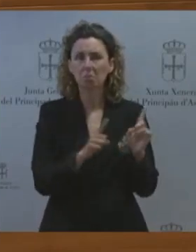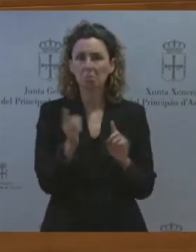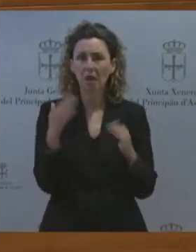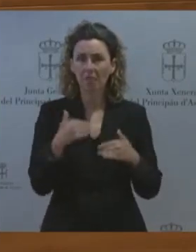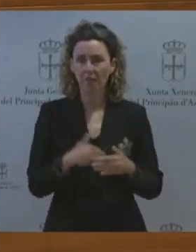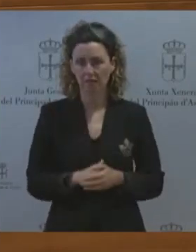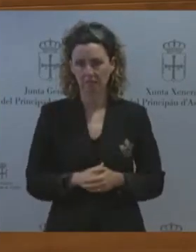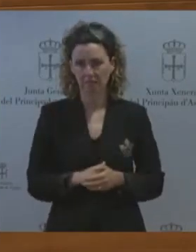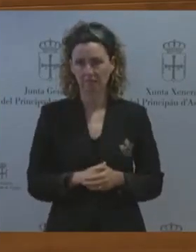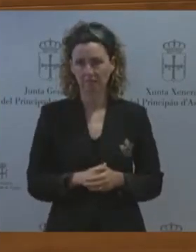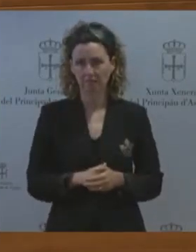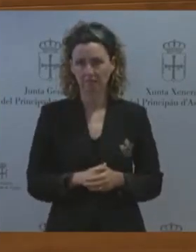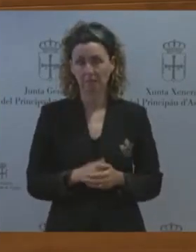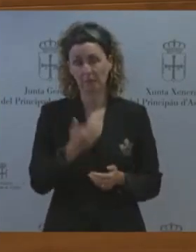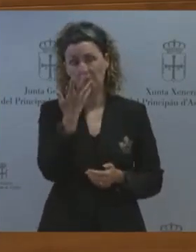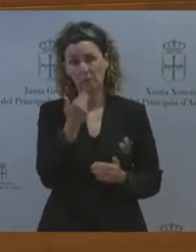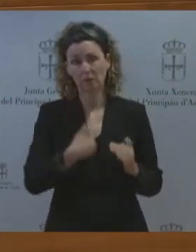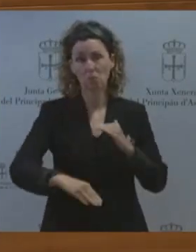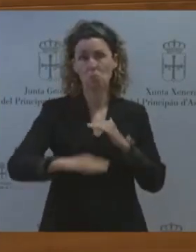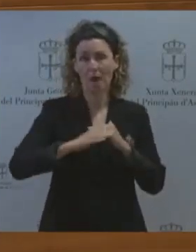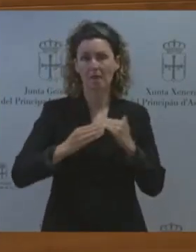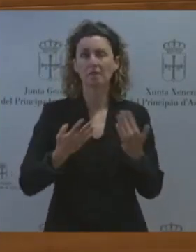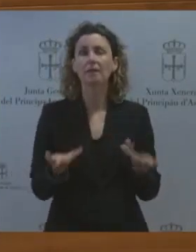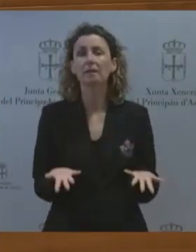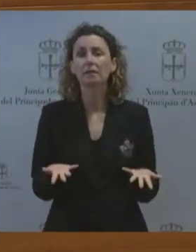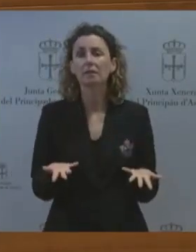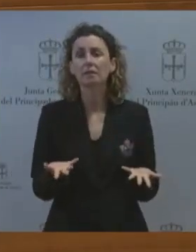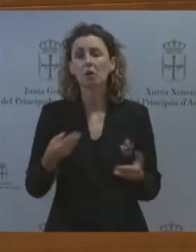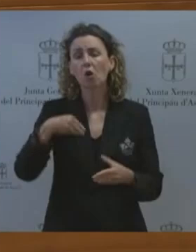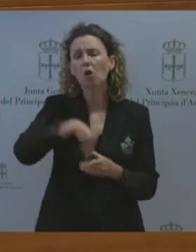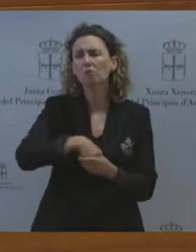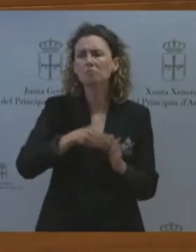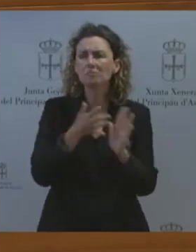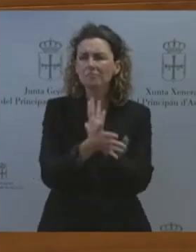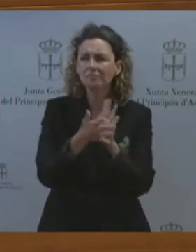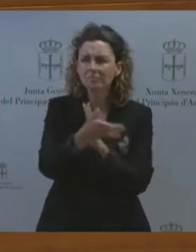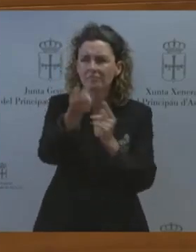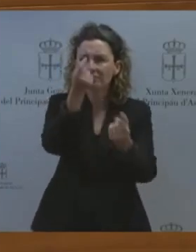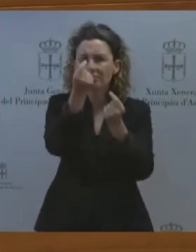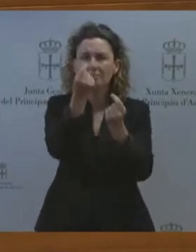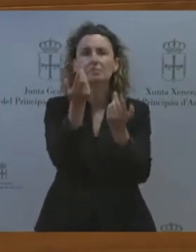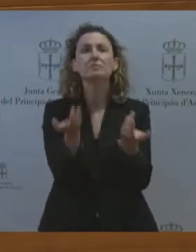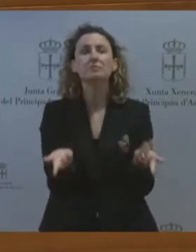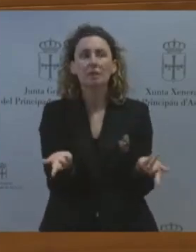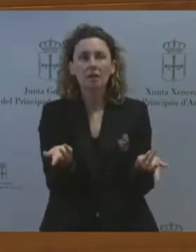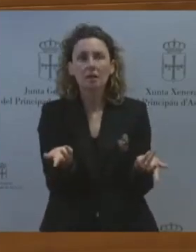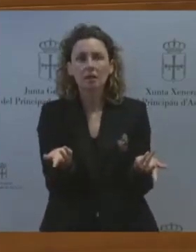ver el contenido exacto de qué es lo que usted propone antes de darle nuestro apoyo